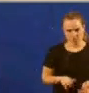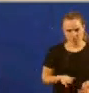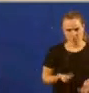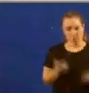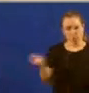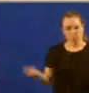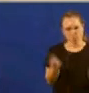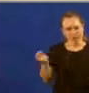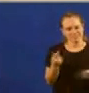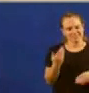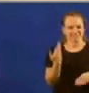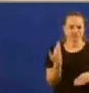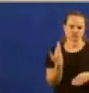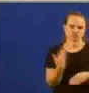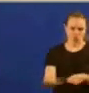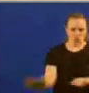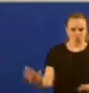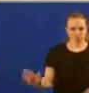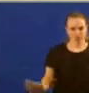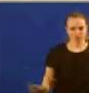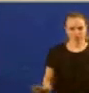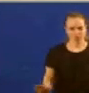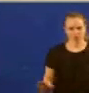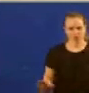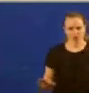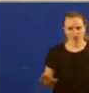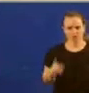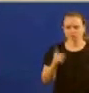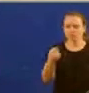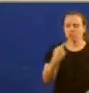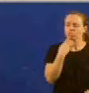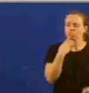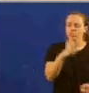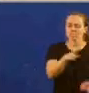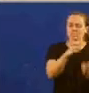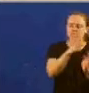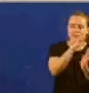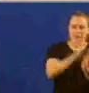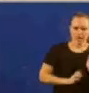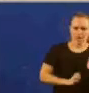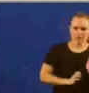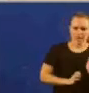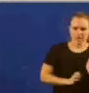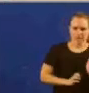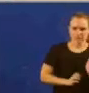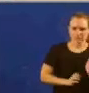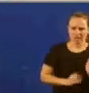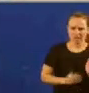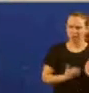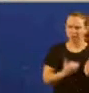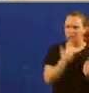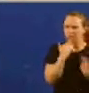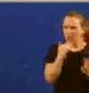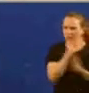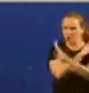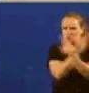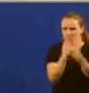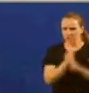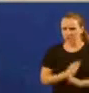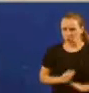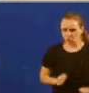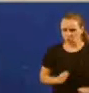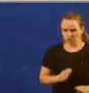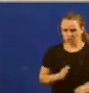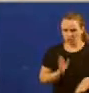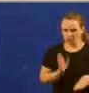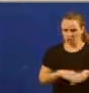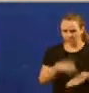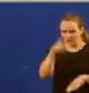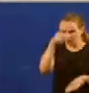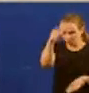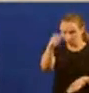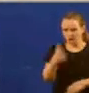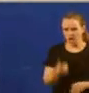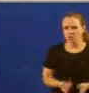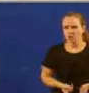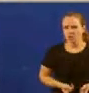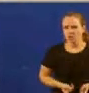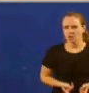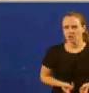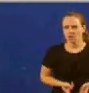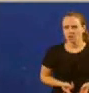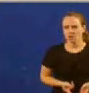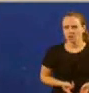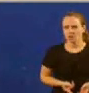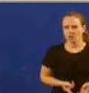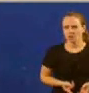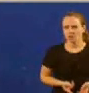propaganda. As súas rebaixas fiscais tiberon algún impacto significativo en accións para o mundo rural. Eso que ten que